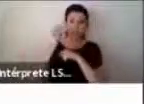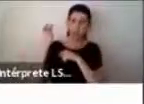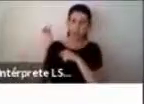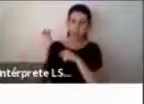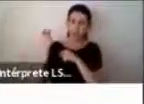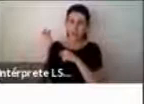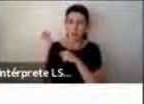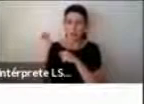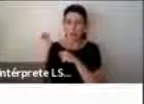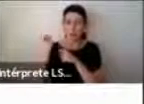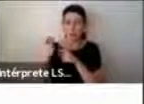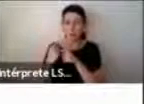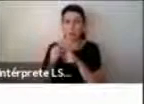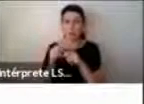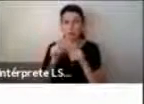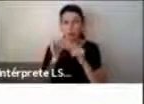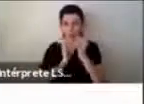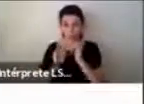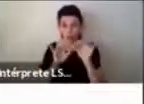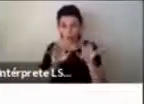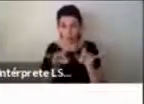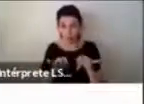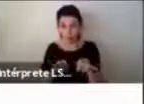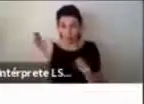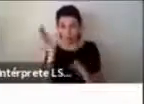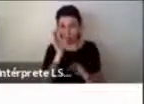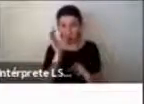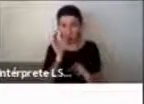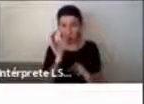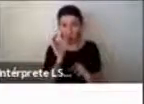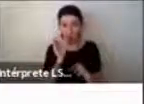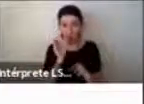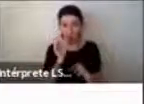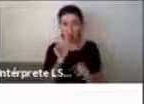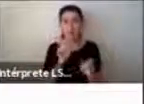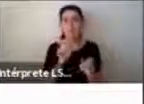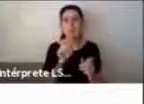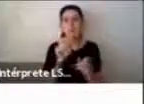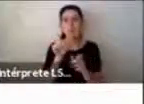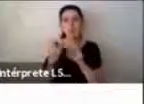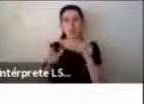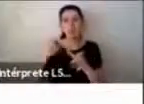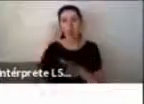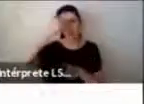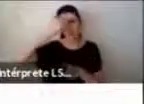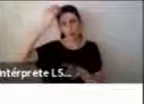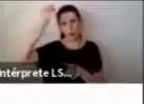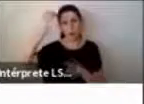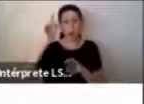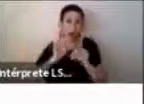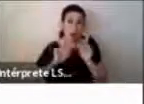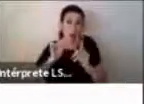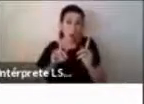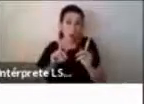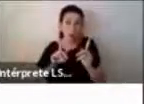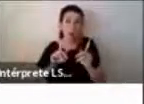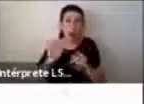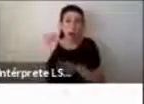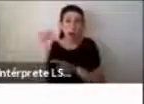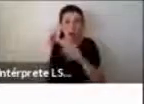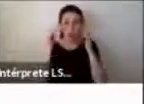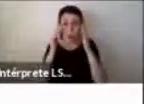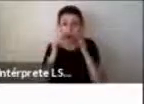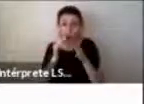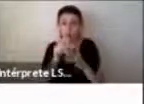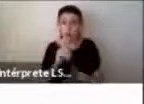postulaciones, si uno se mete a internet, hay un montón de postulaciones de personajes famosos que pudiesen tener autismo, como Albert Einstein, como